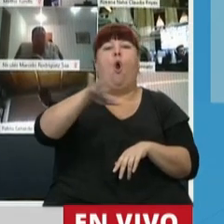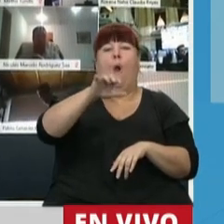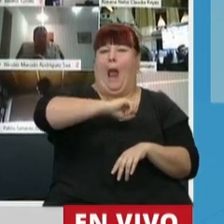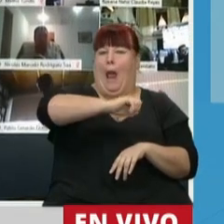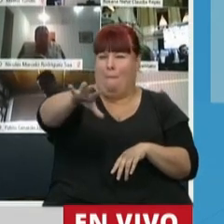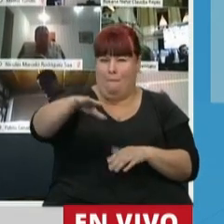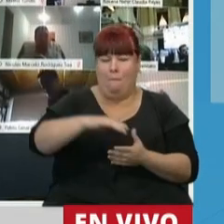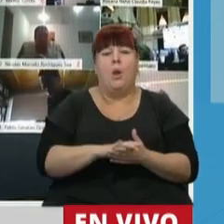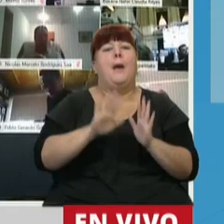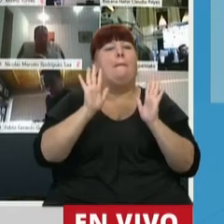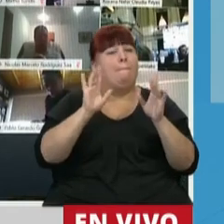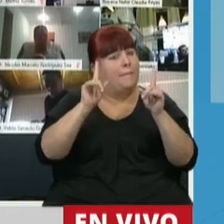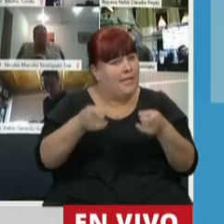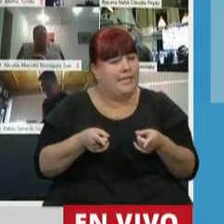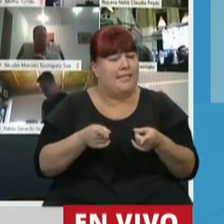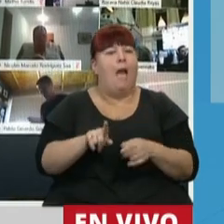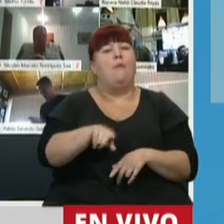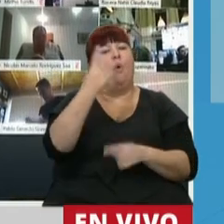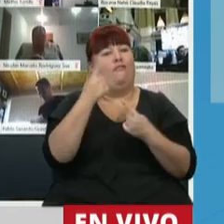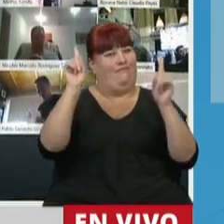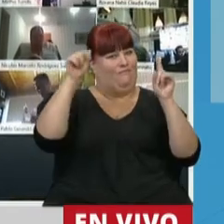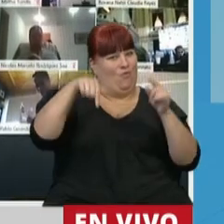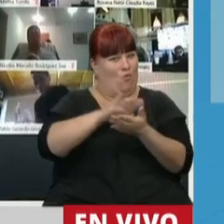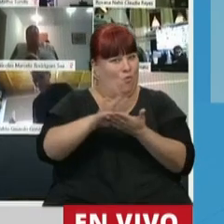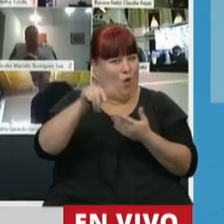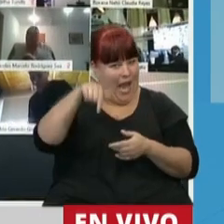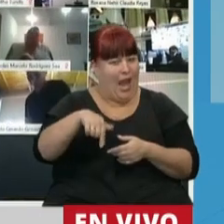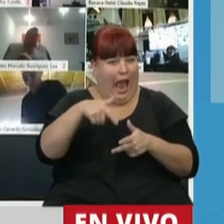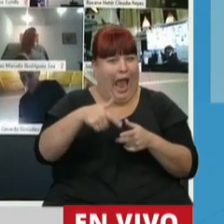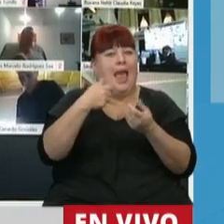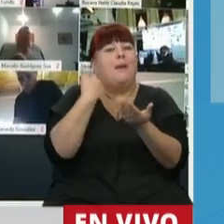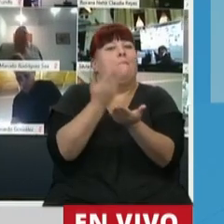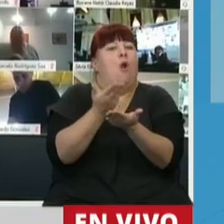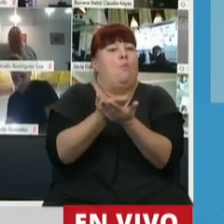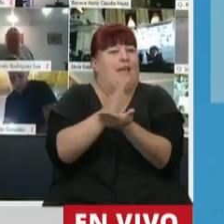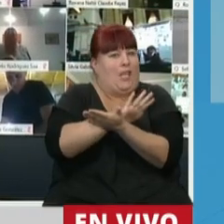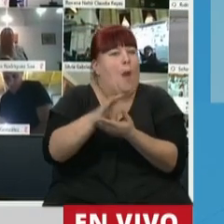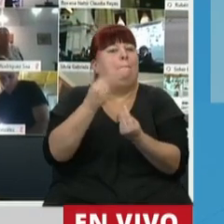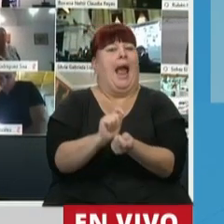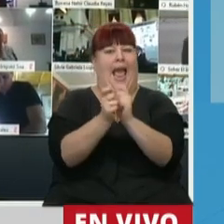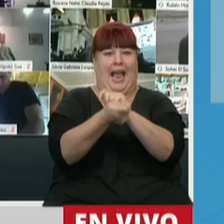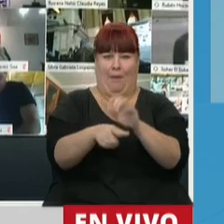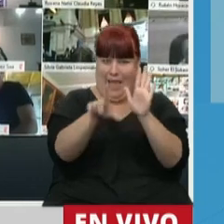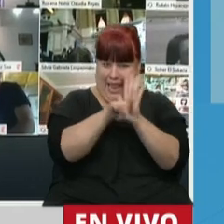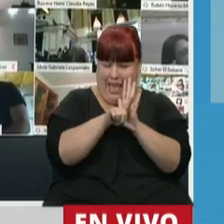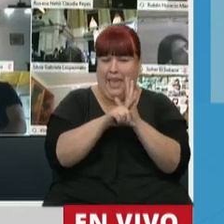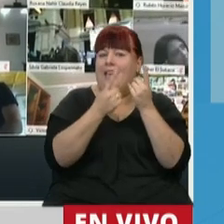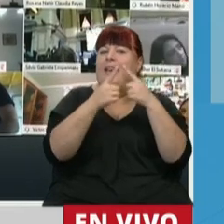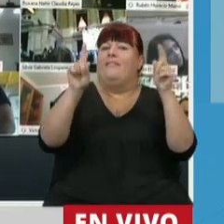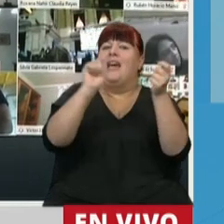rurales, pero que también hay una excepcionalidad, y acá se abre la propuesta modificatoria. La